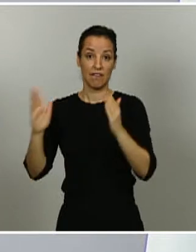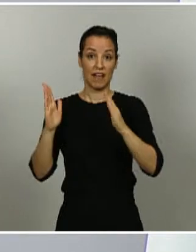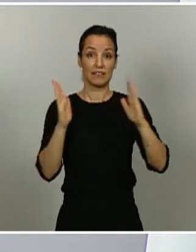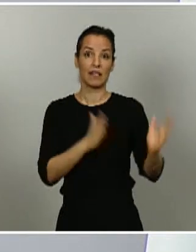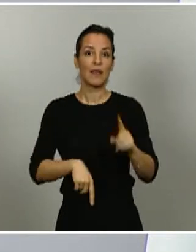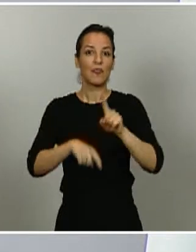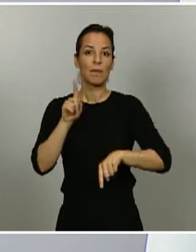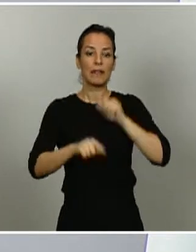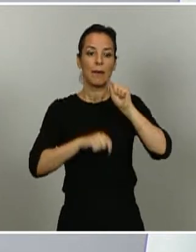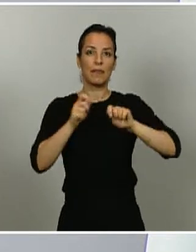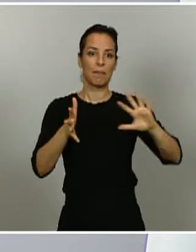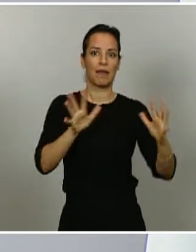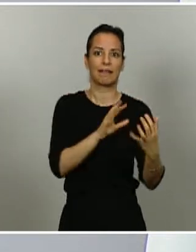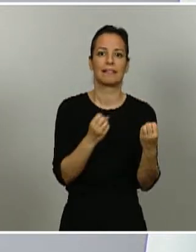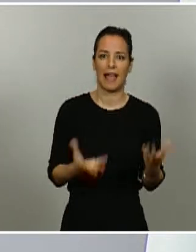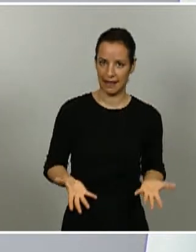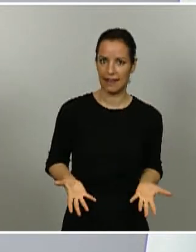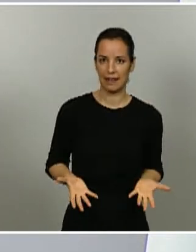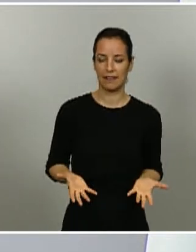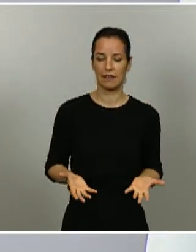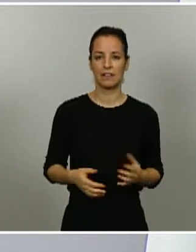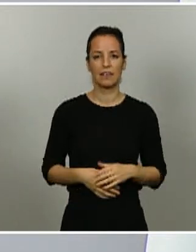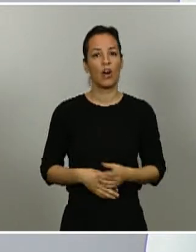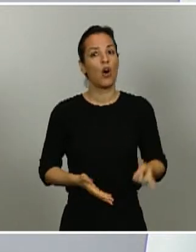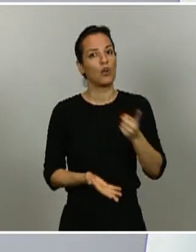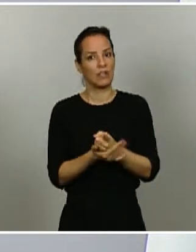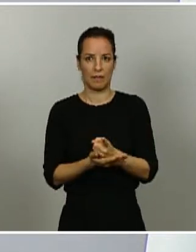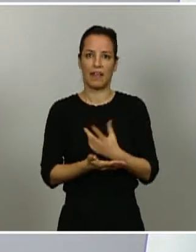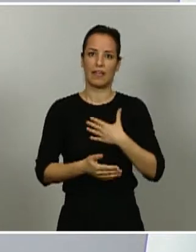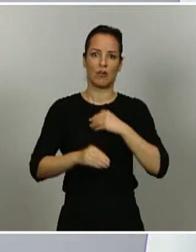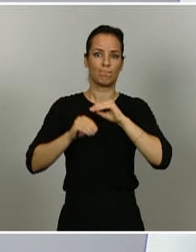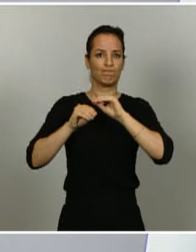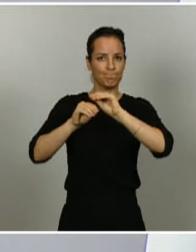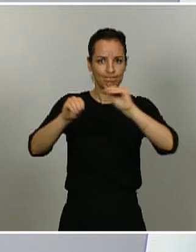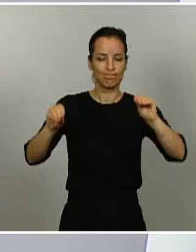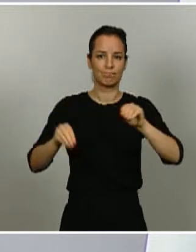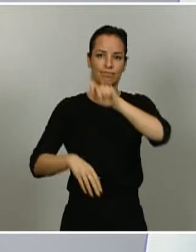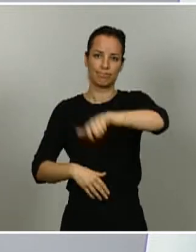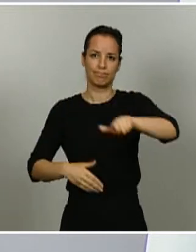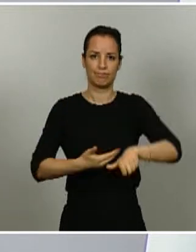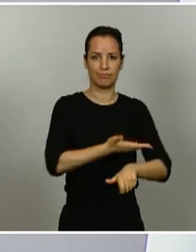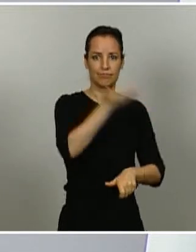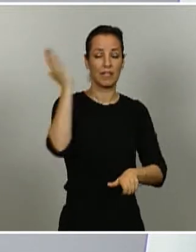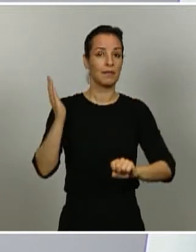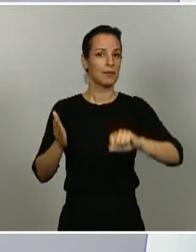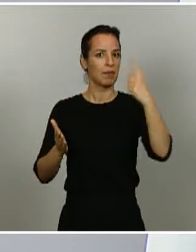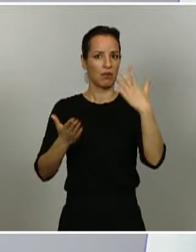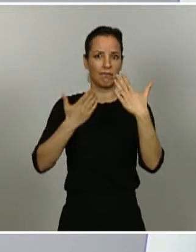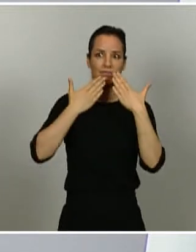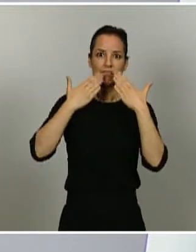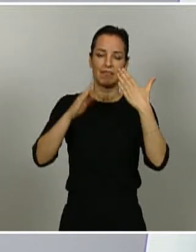una apelación una vez más a la ciudadanía. Primero, para agradecer el ejemplar cumplimiento que hasta la fecha